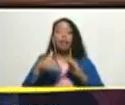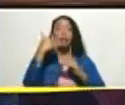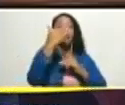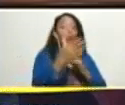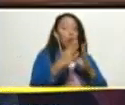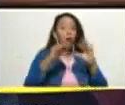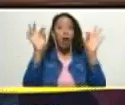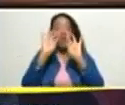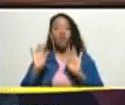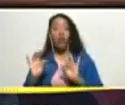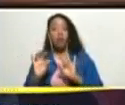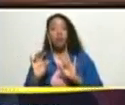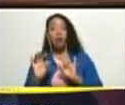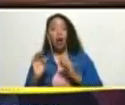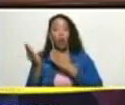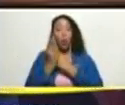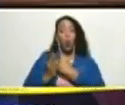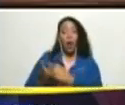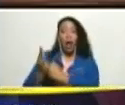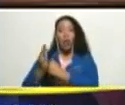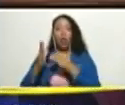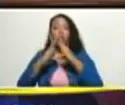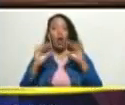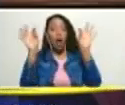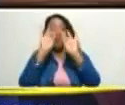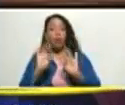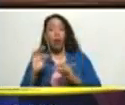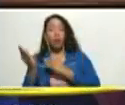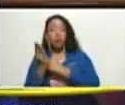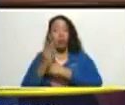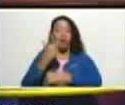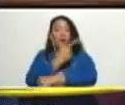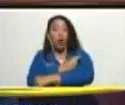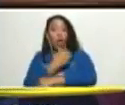vacunación se lo dijimos a nuestro pueblo